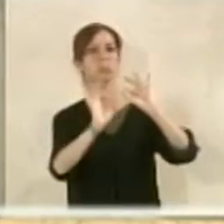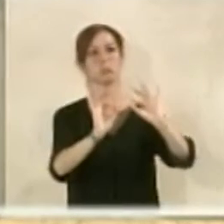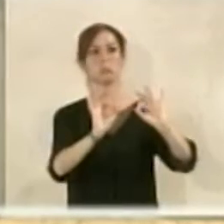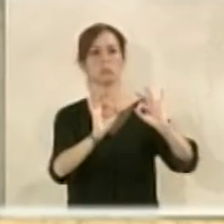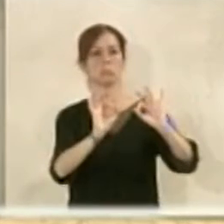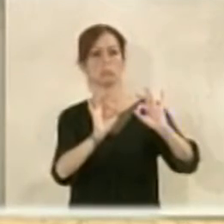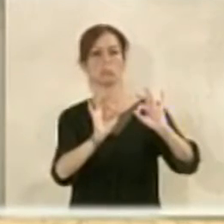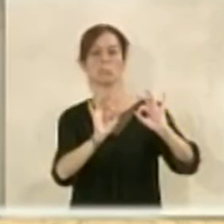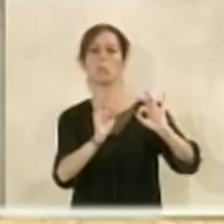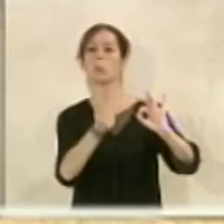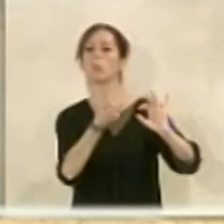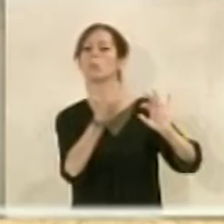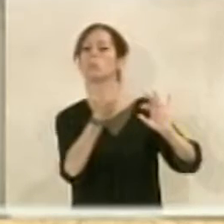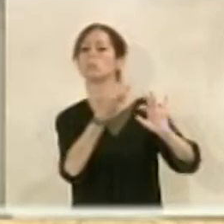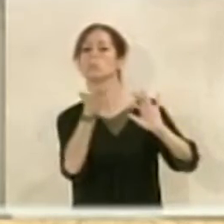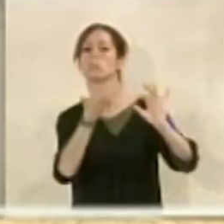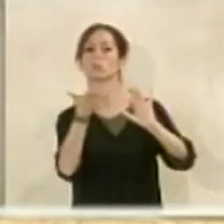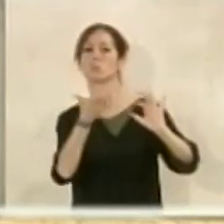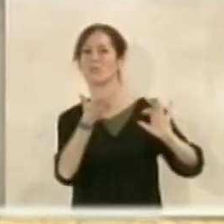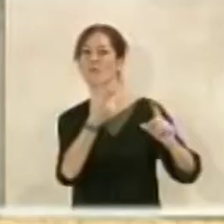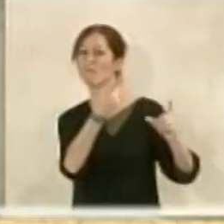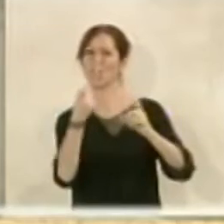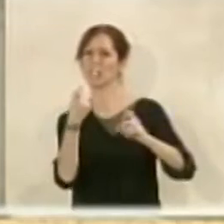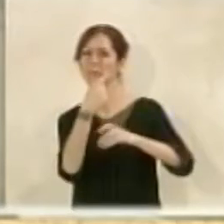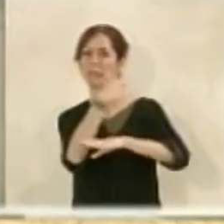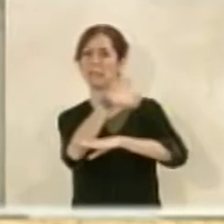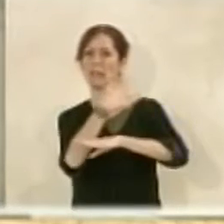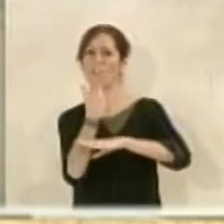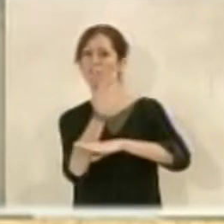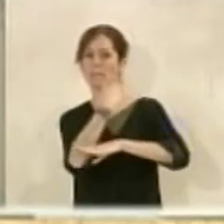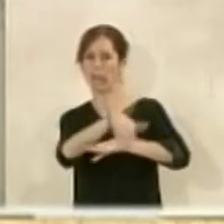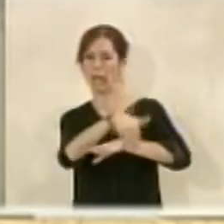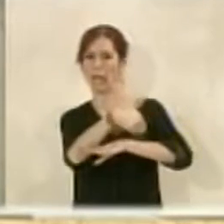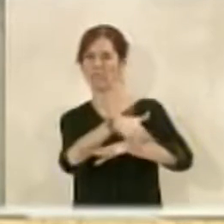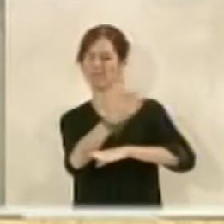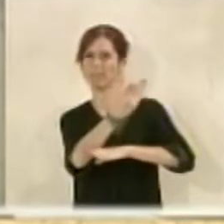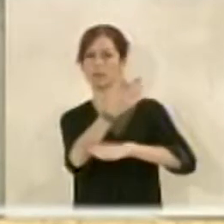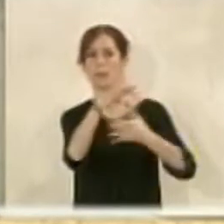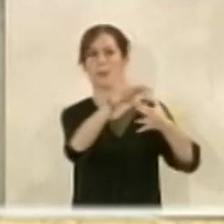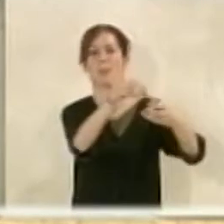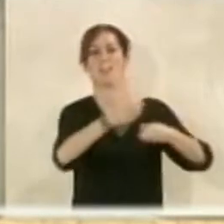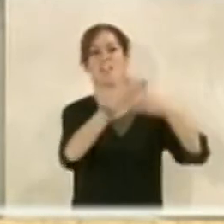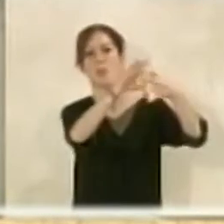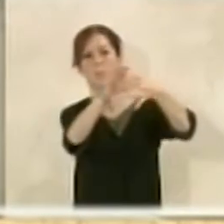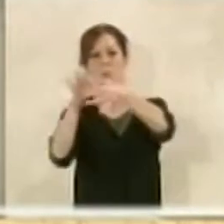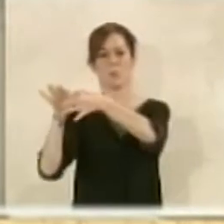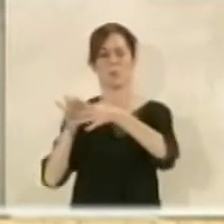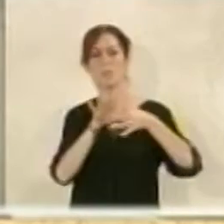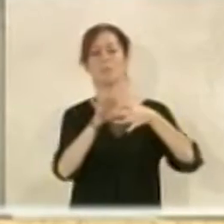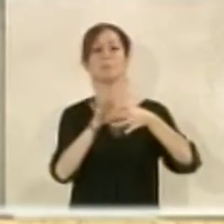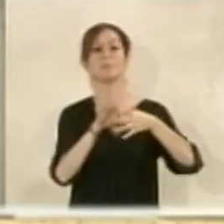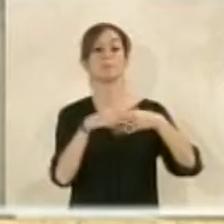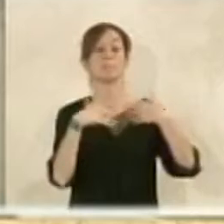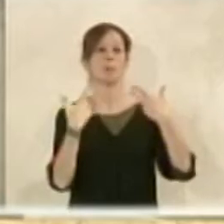de lo posible palía ciertas carencias que tenía la línea de edificación de esas dos